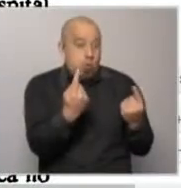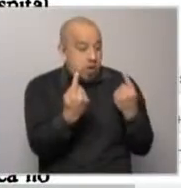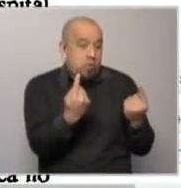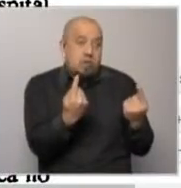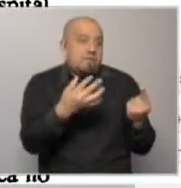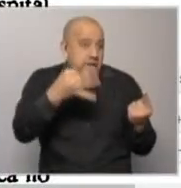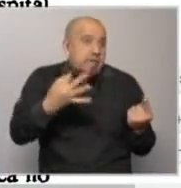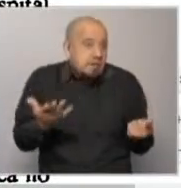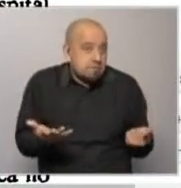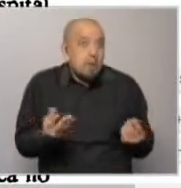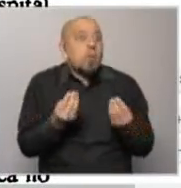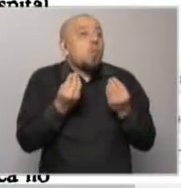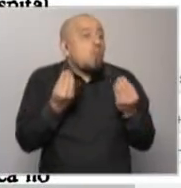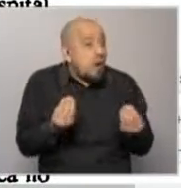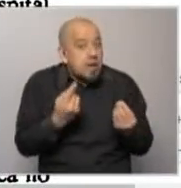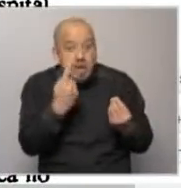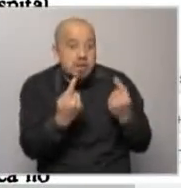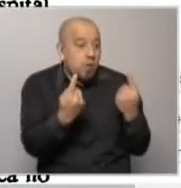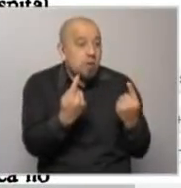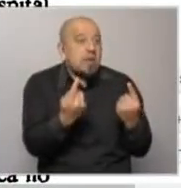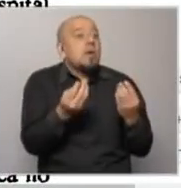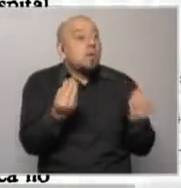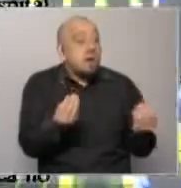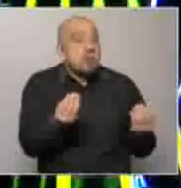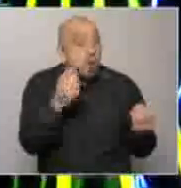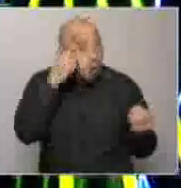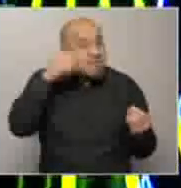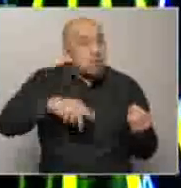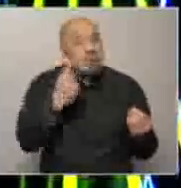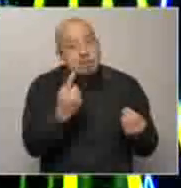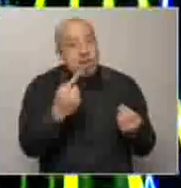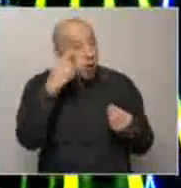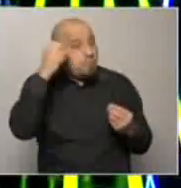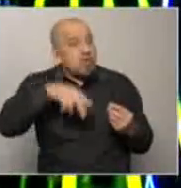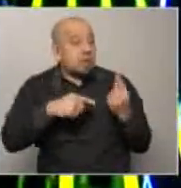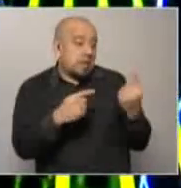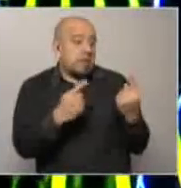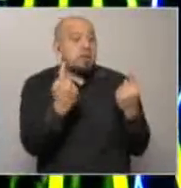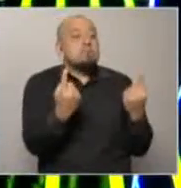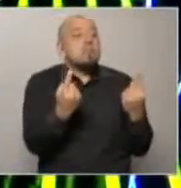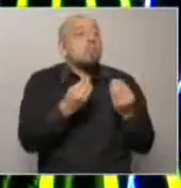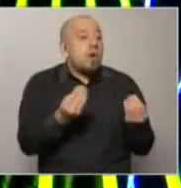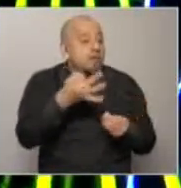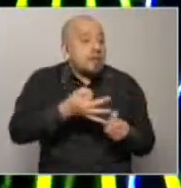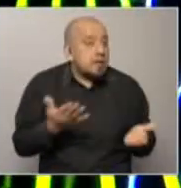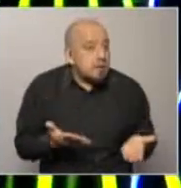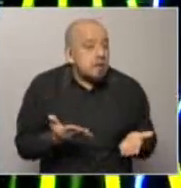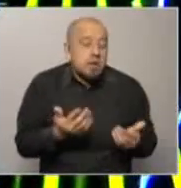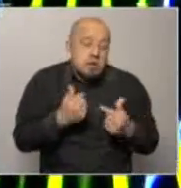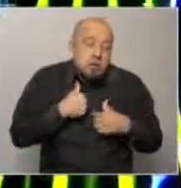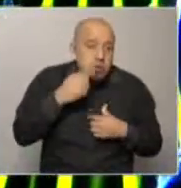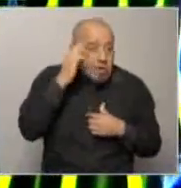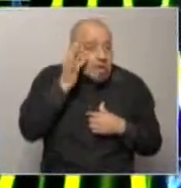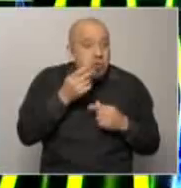O hubo ocultamiento o hubo negligencia, paso inadvertido. Yo creo que el